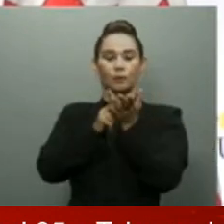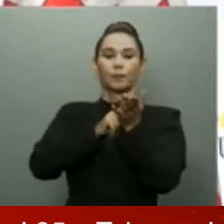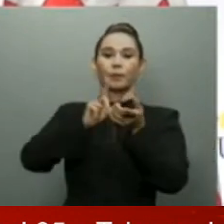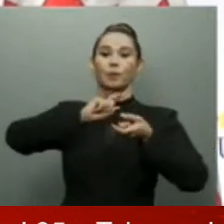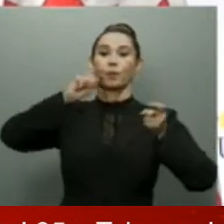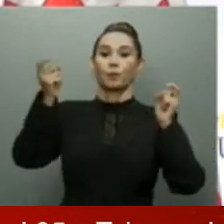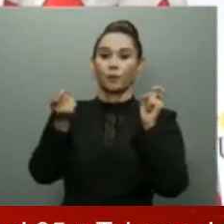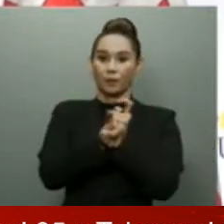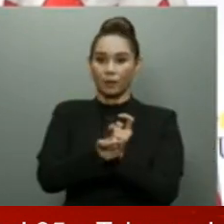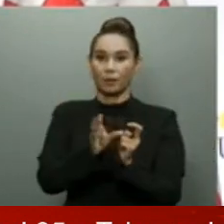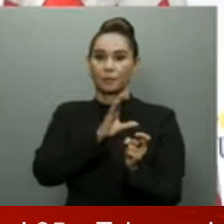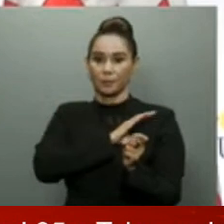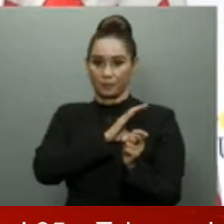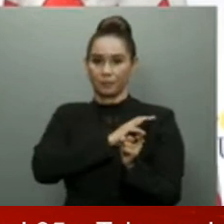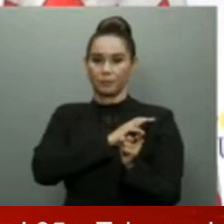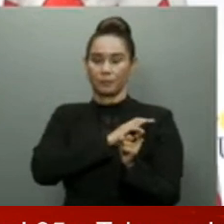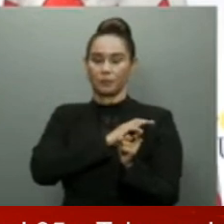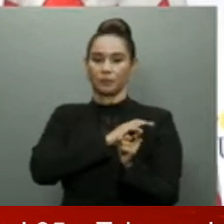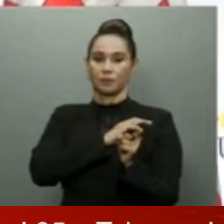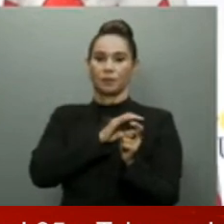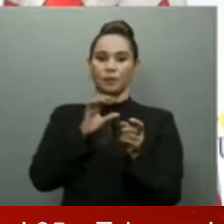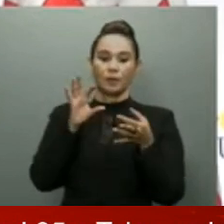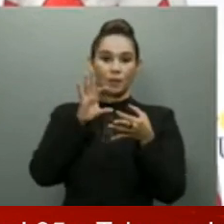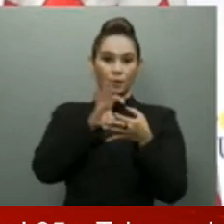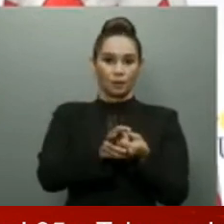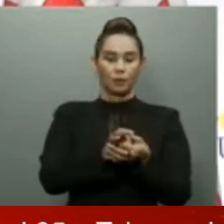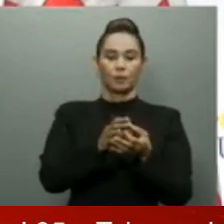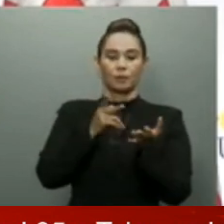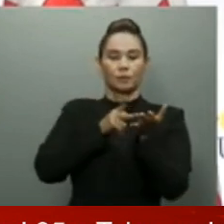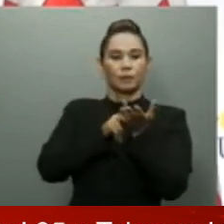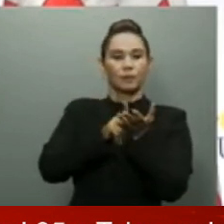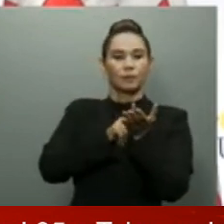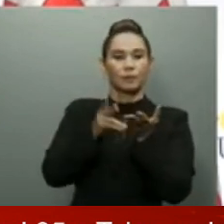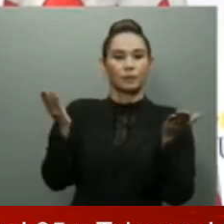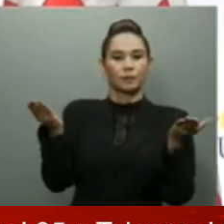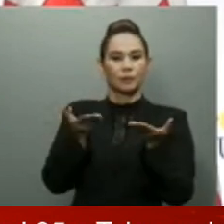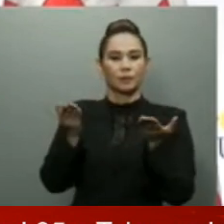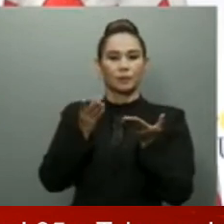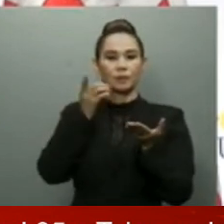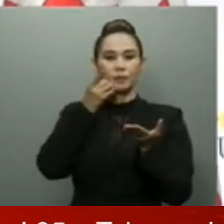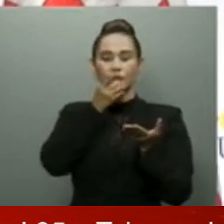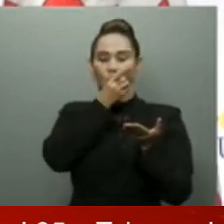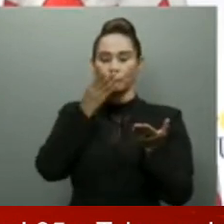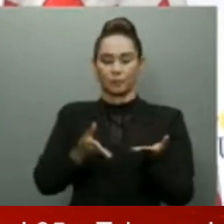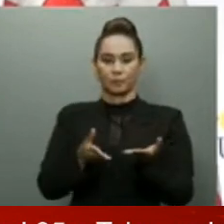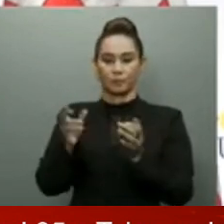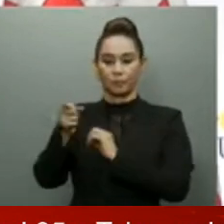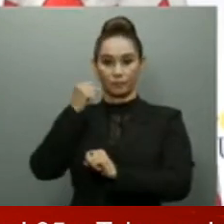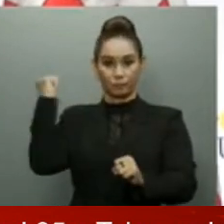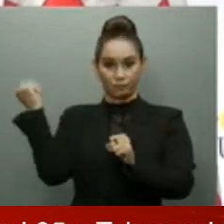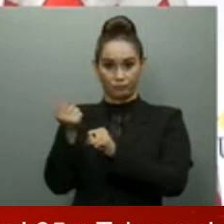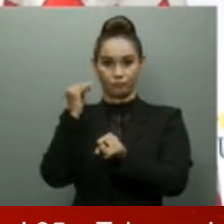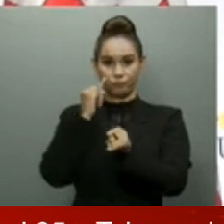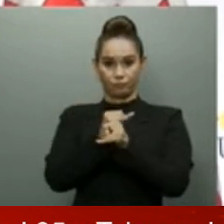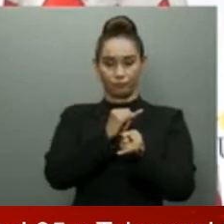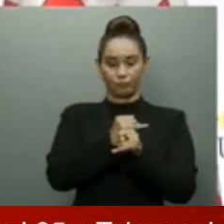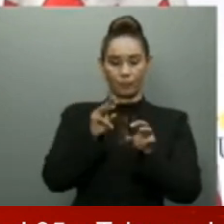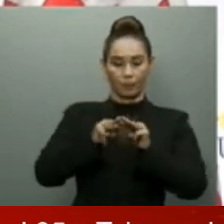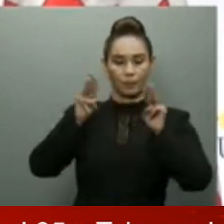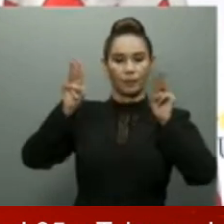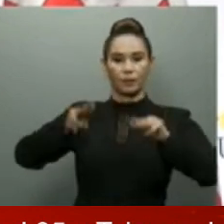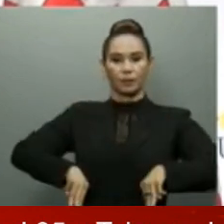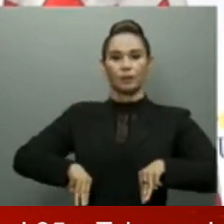acorde con la realidad de la sociedad dominicana fortaleciendo institucionalmente el Ministerio de Interior y Policía